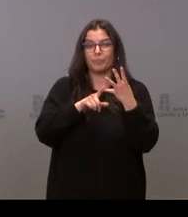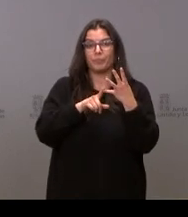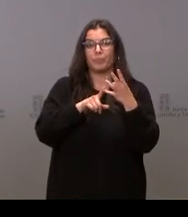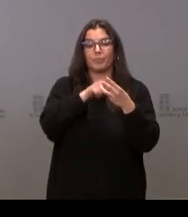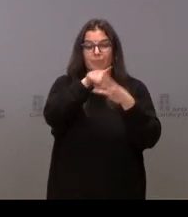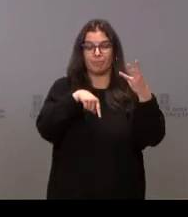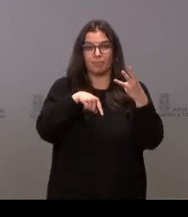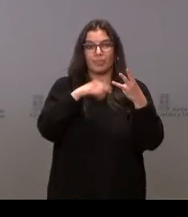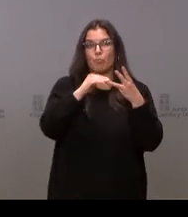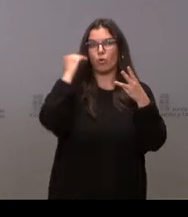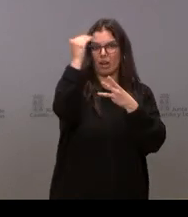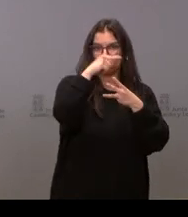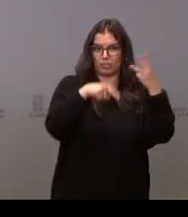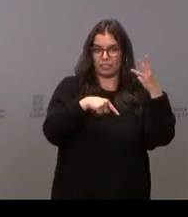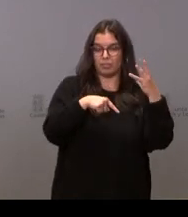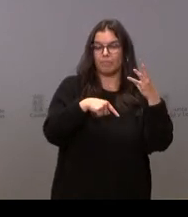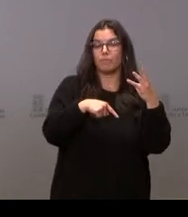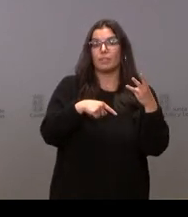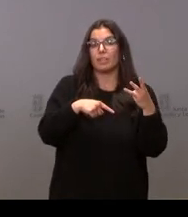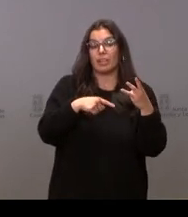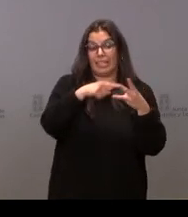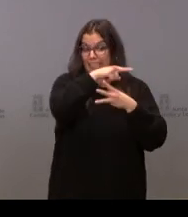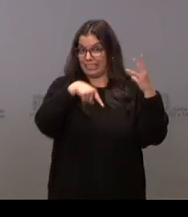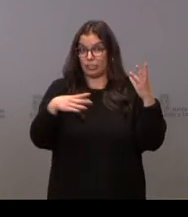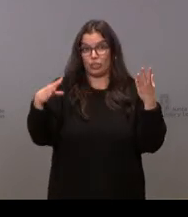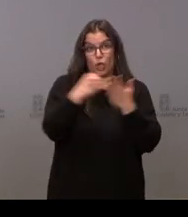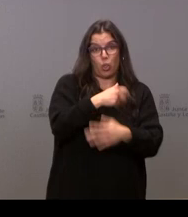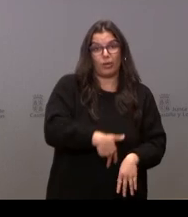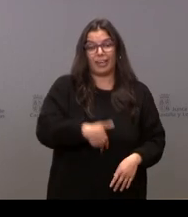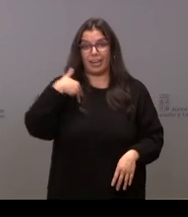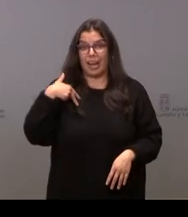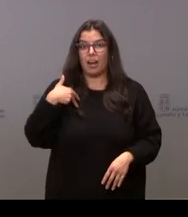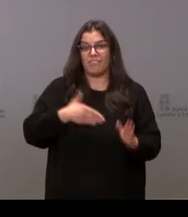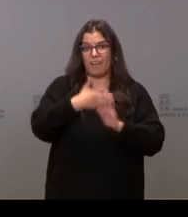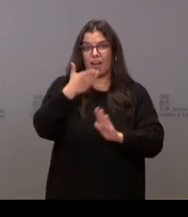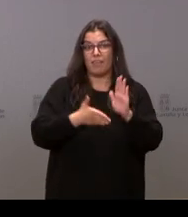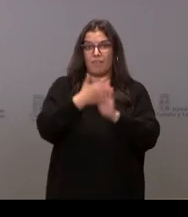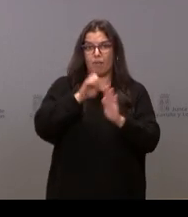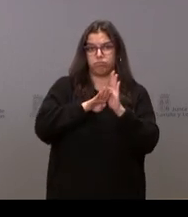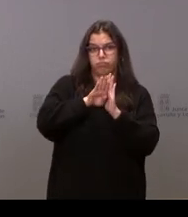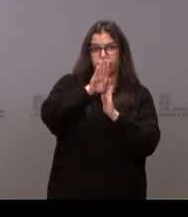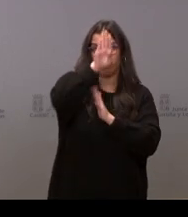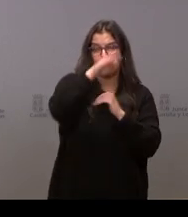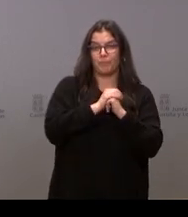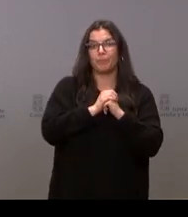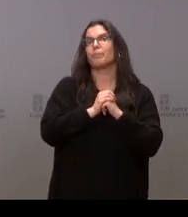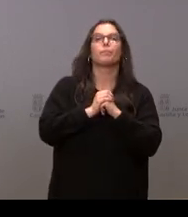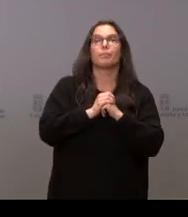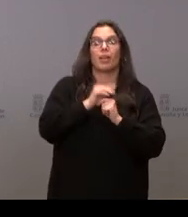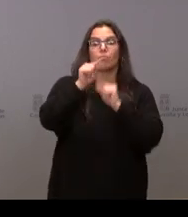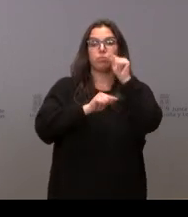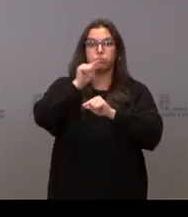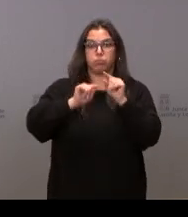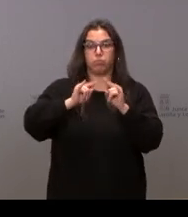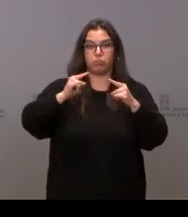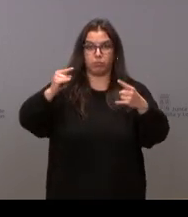en un riesgo muy alto. Y hay una tendencia en todos ellos generalizada a crecer. El índice de reproducción del virus en